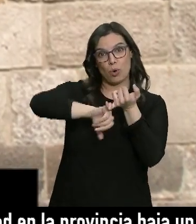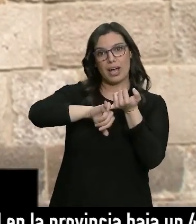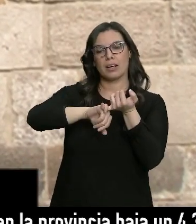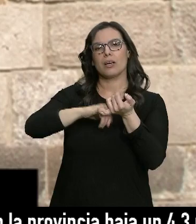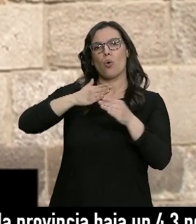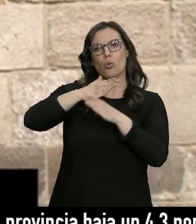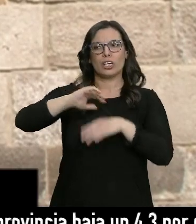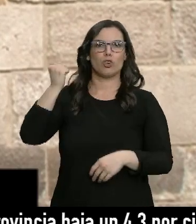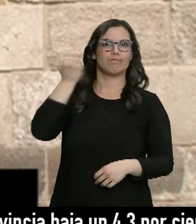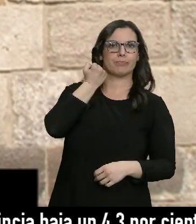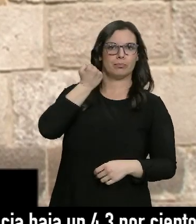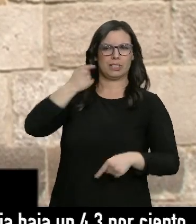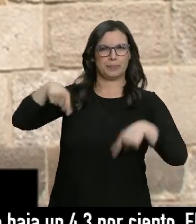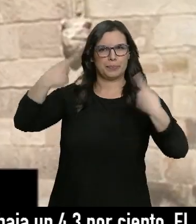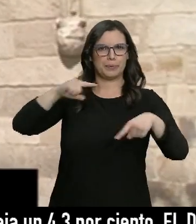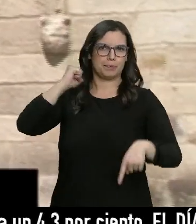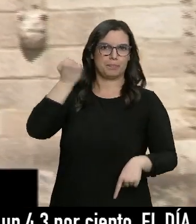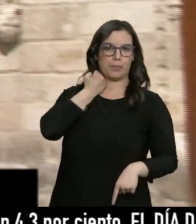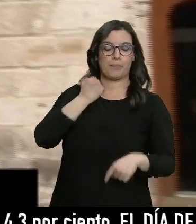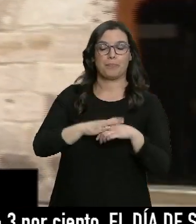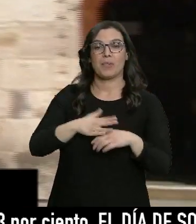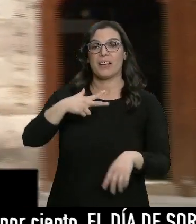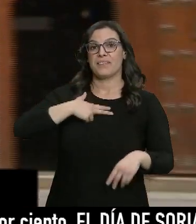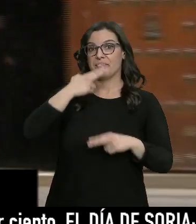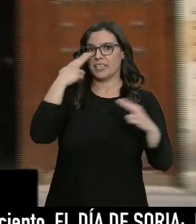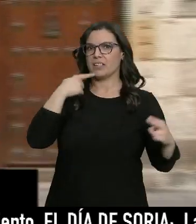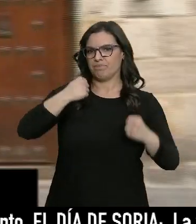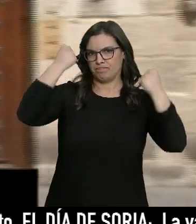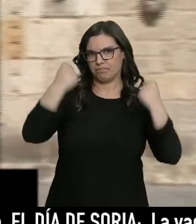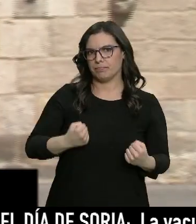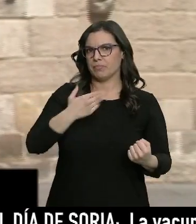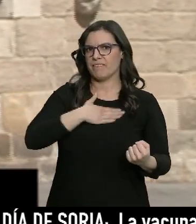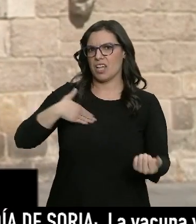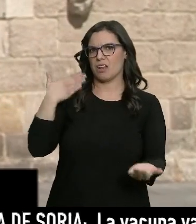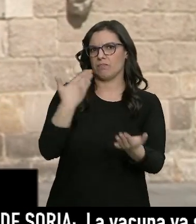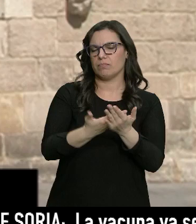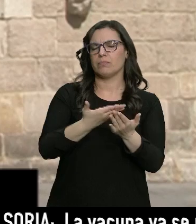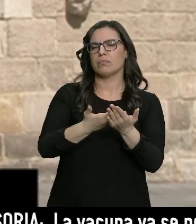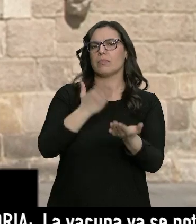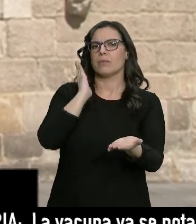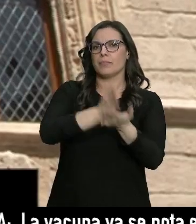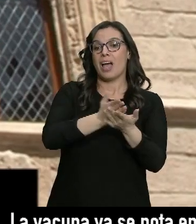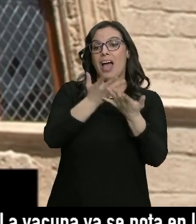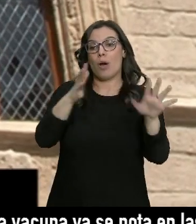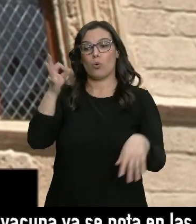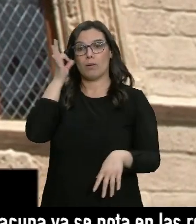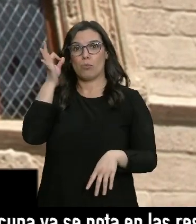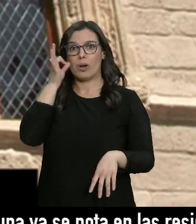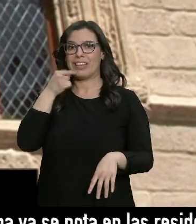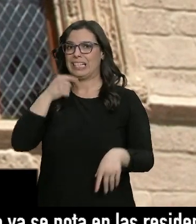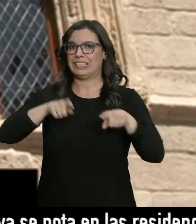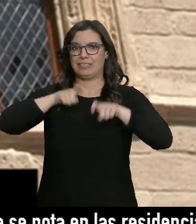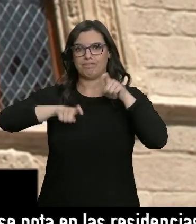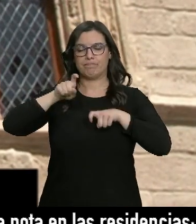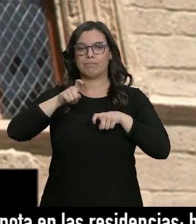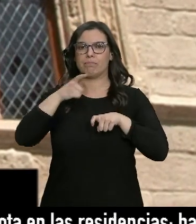cocina durante una discusión. El Ministerio Público ha mantenido esta petición a pesar de que la víctima se ha desdicho